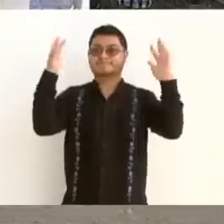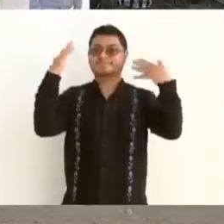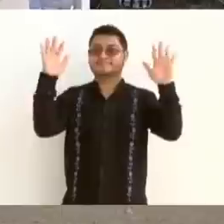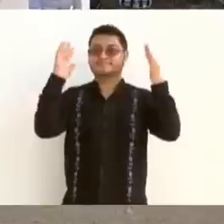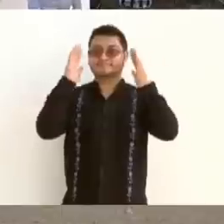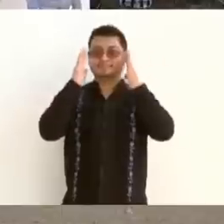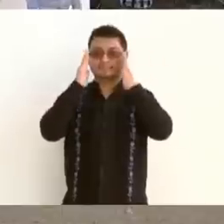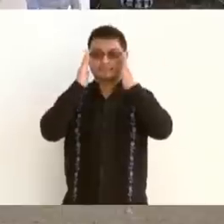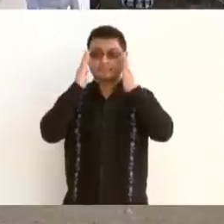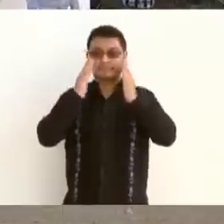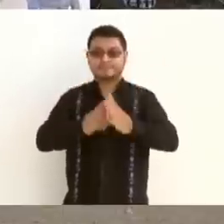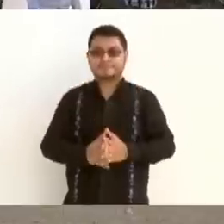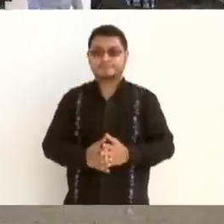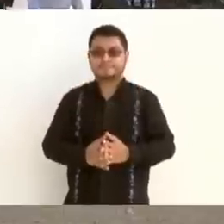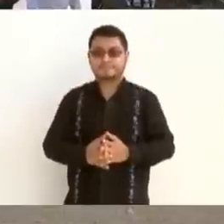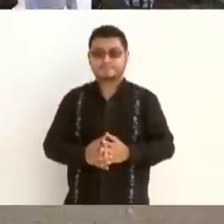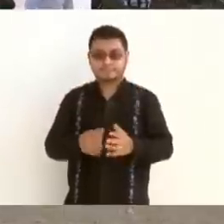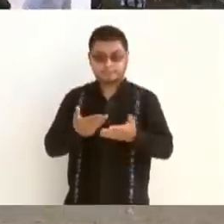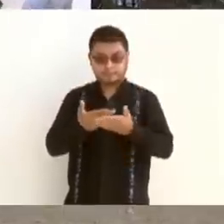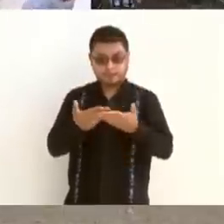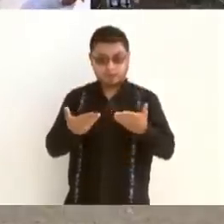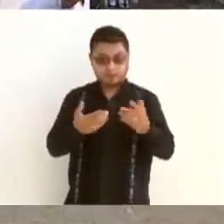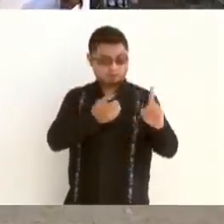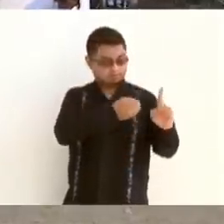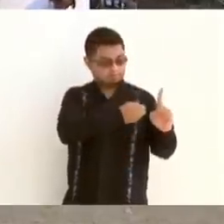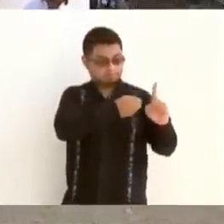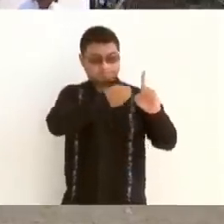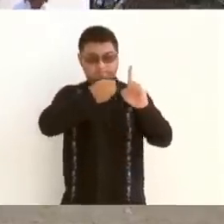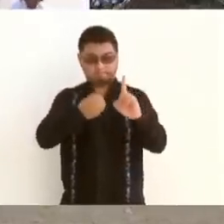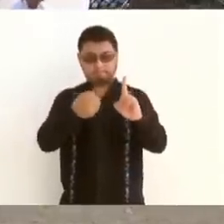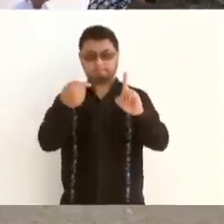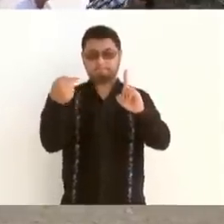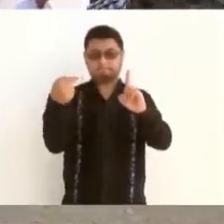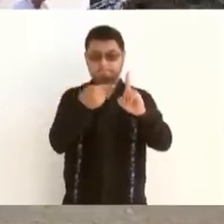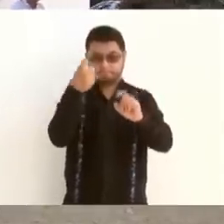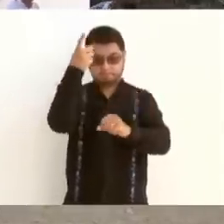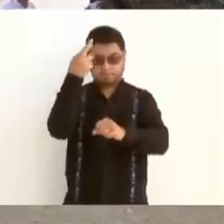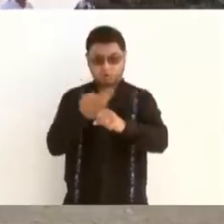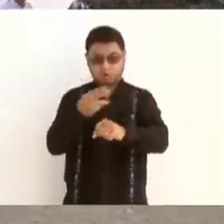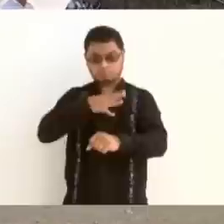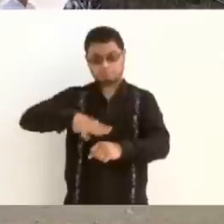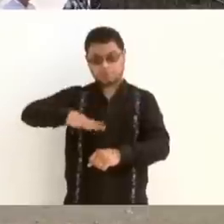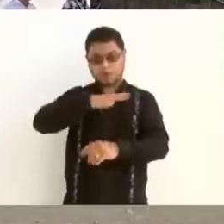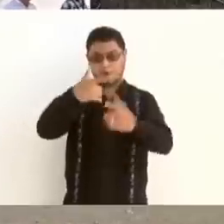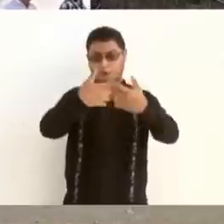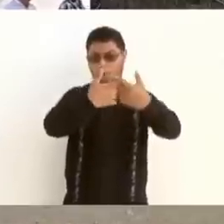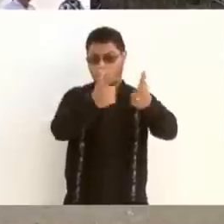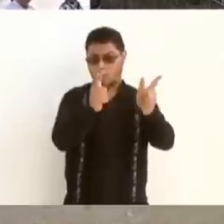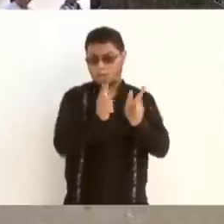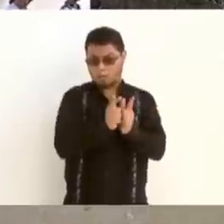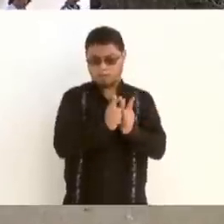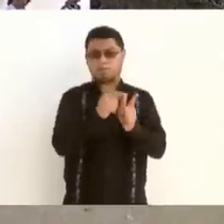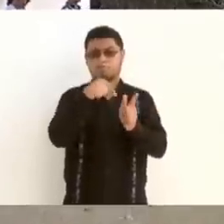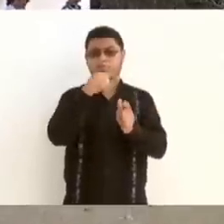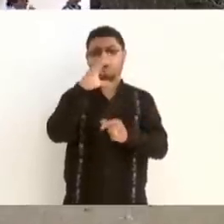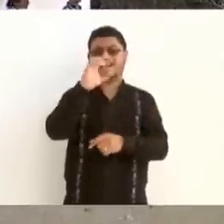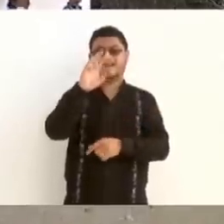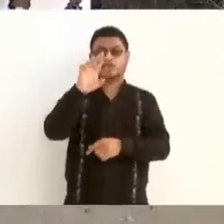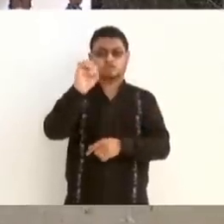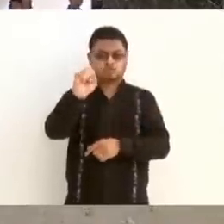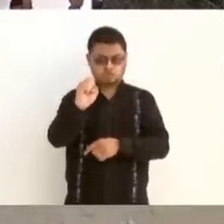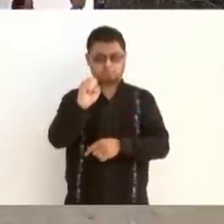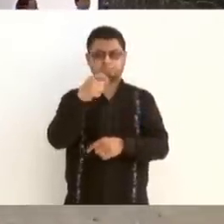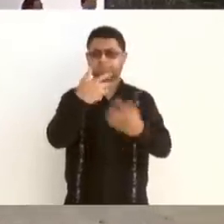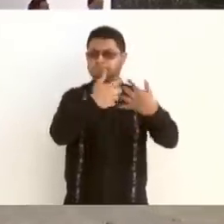A continuación, hace uso de la palabra el director general de Grupo Carso, empresa encargada del tramo 2, ingeniero